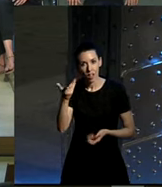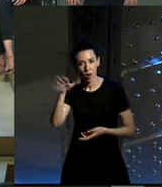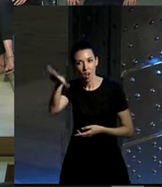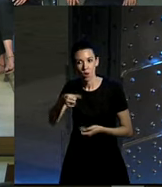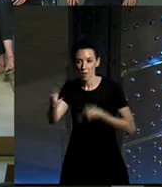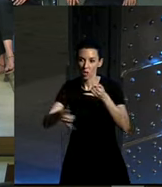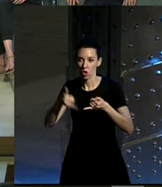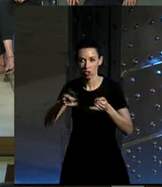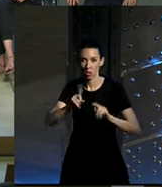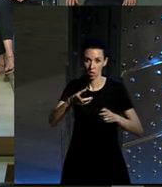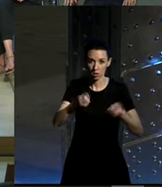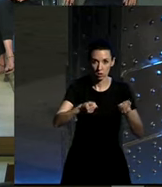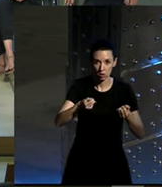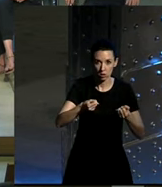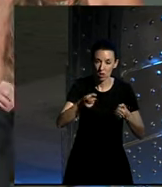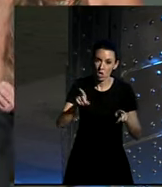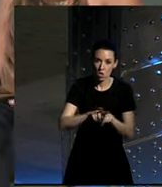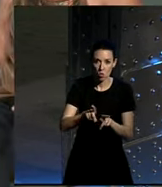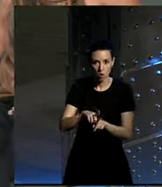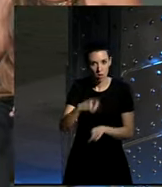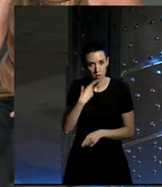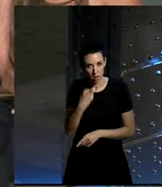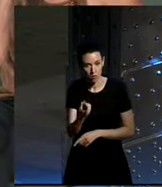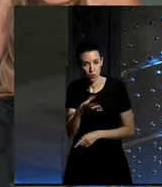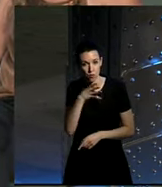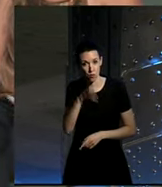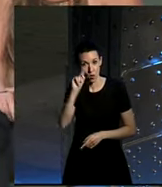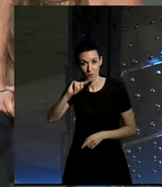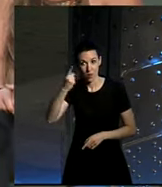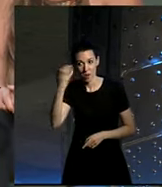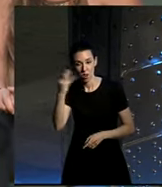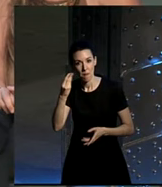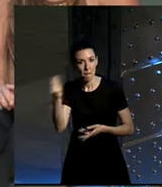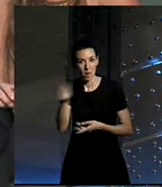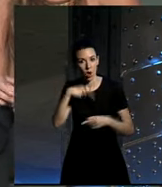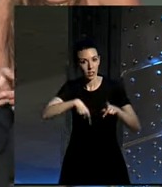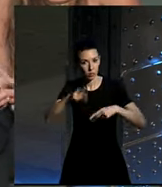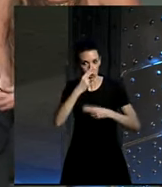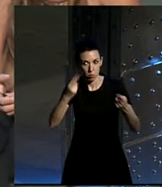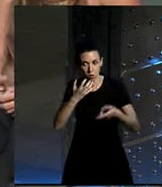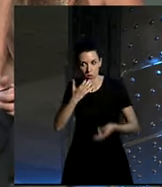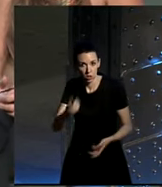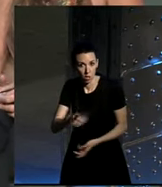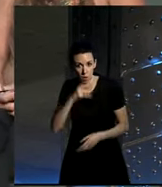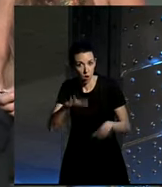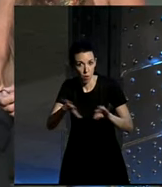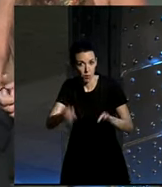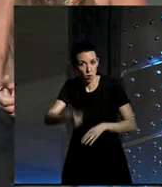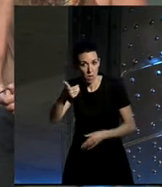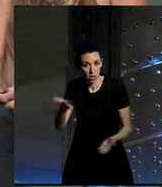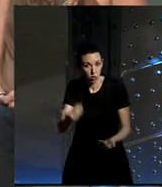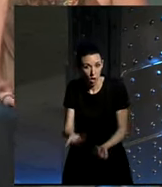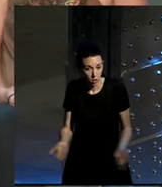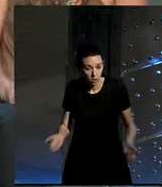bici en vez de un coche allí es muy complicado por lo menos primero tiene que mejorar el transporte público si no no tienes ninguna opción ninguna